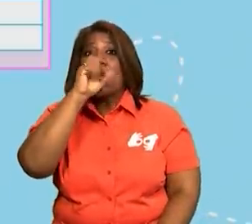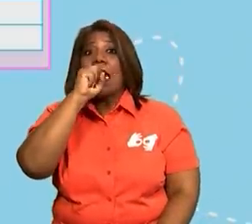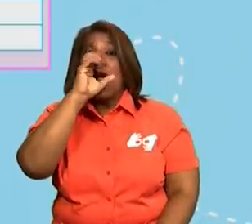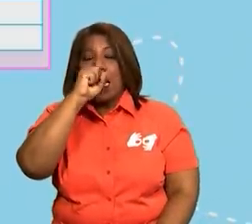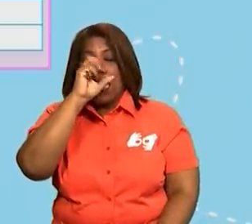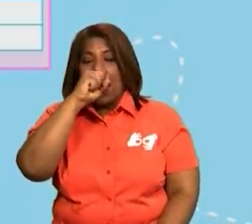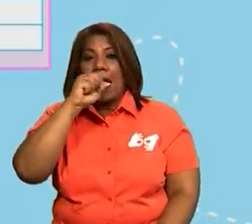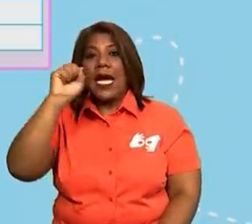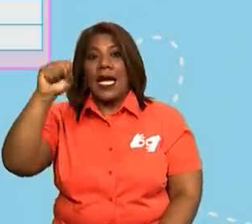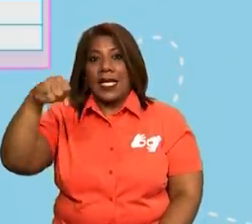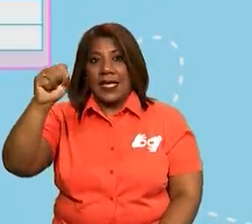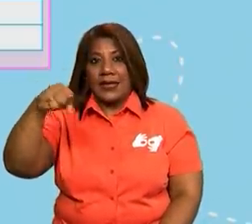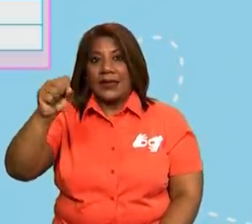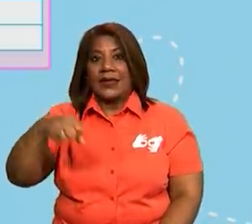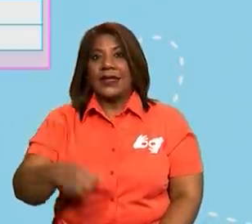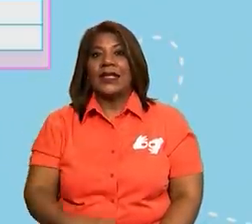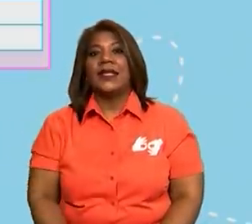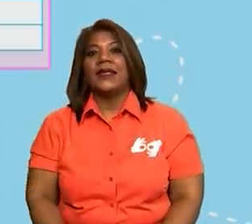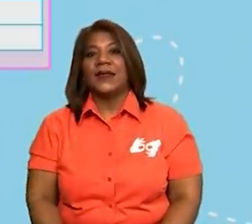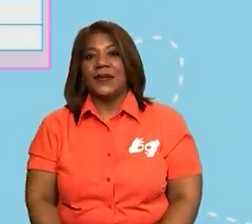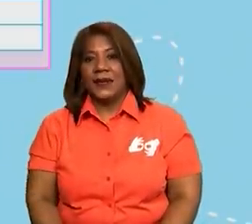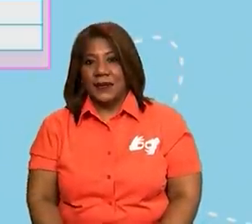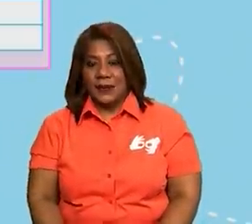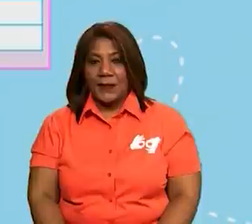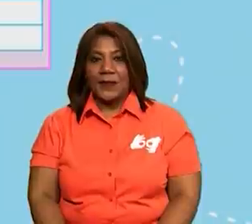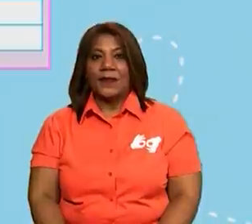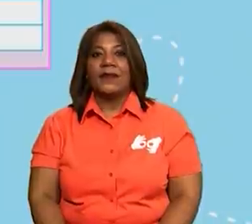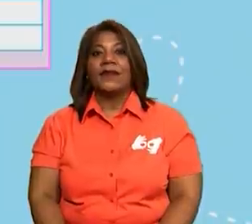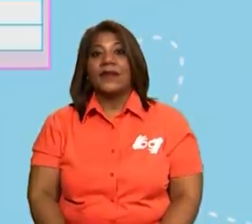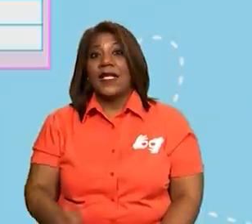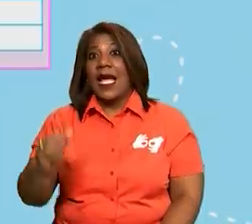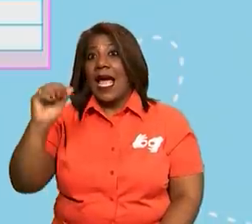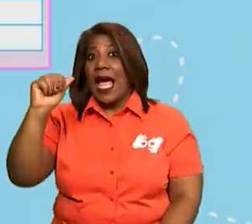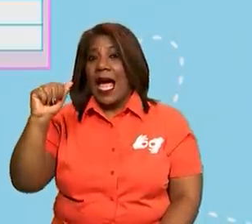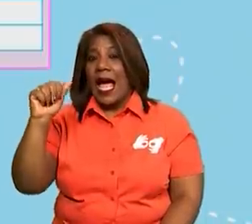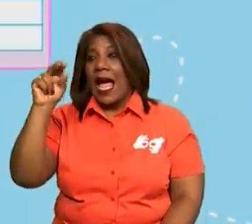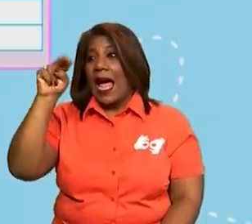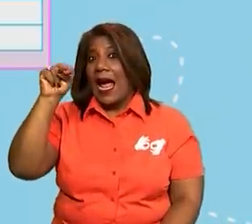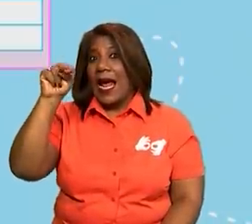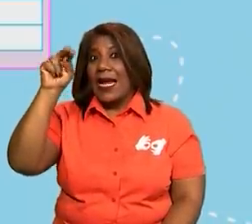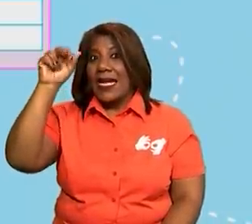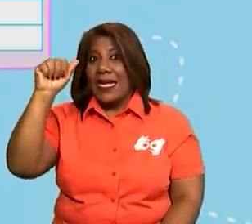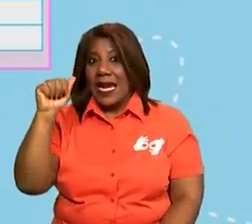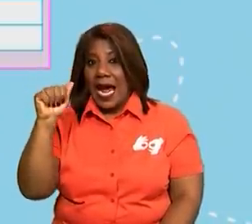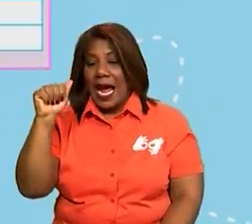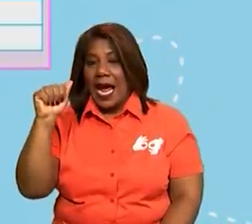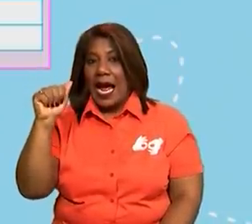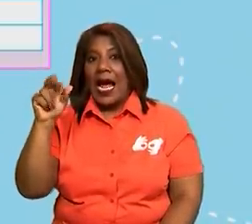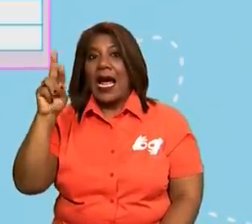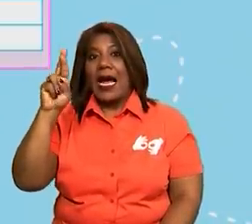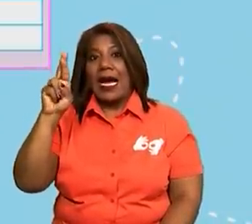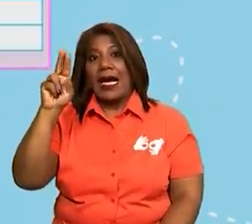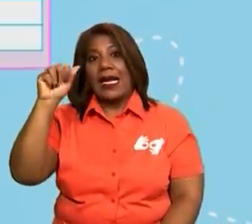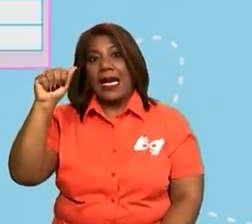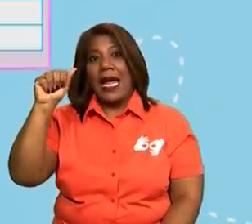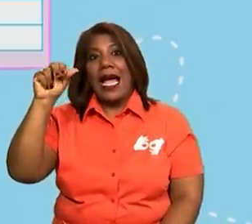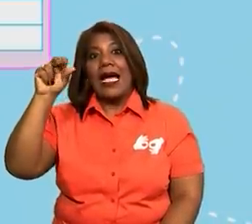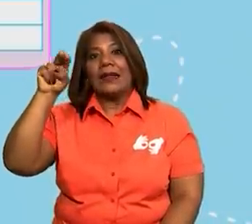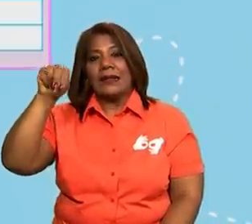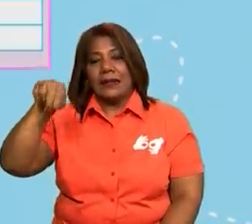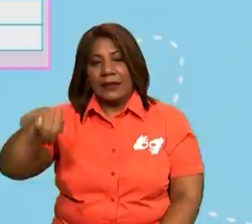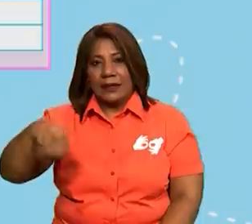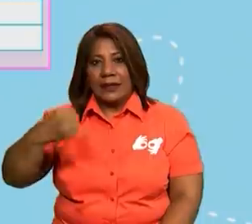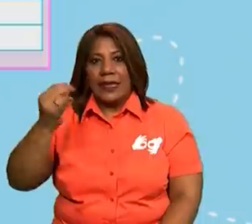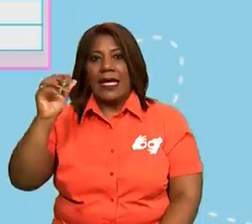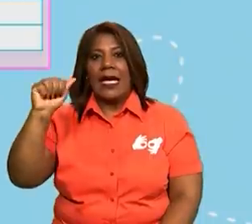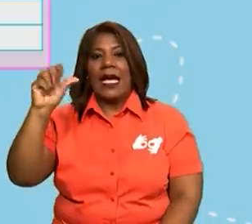Anaranjada. Sí, dos veces. Lo tiene dos veces. Entonces ustedes van a tomar una captura de pantalla